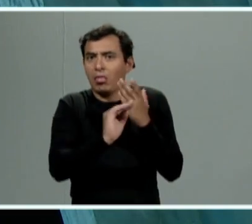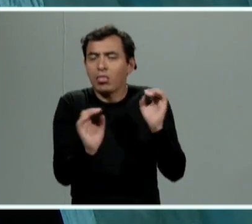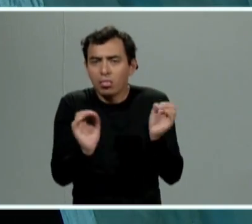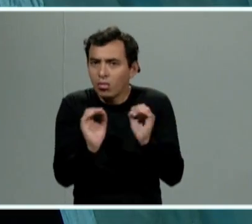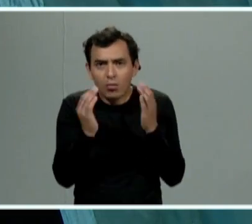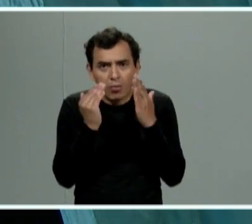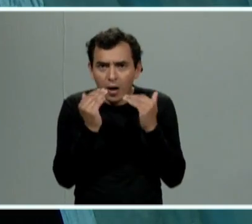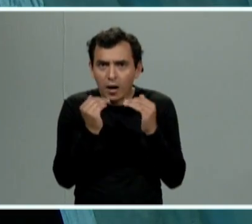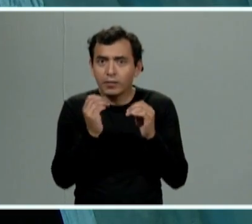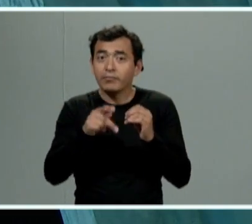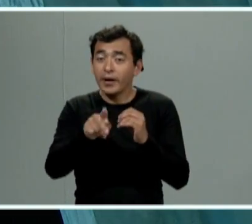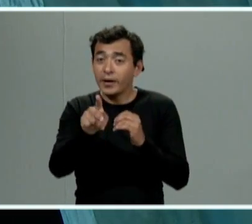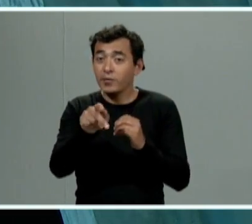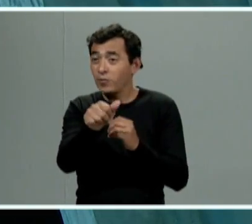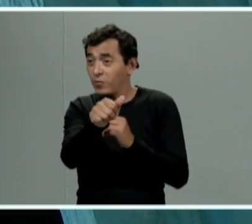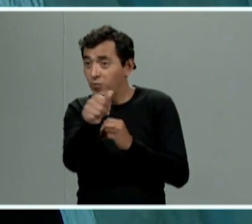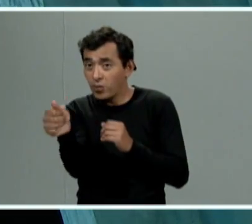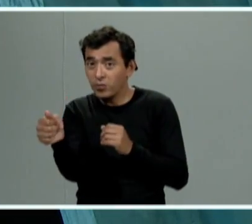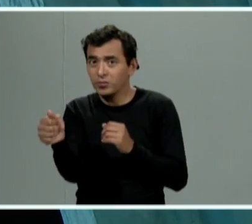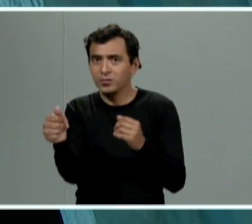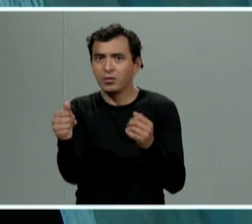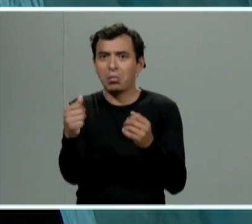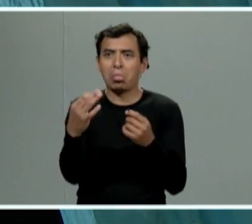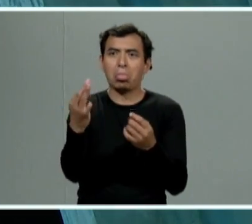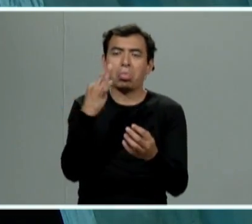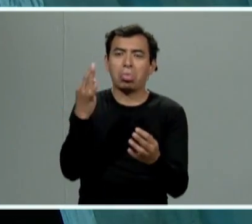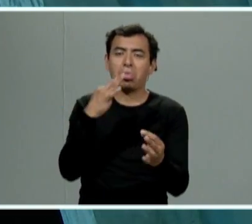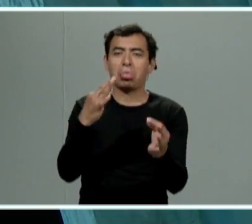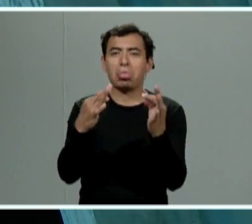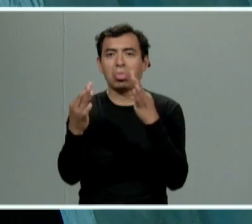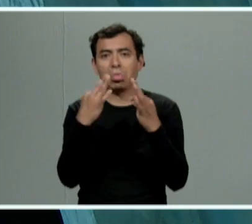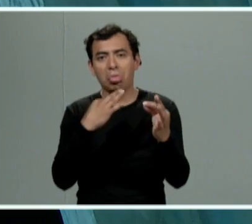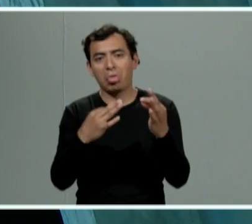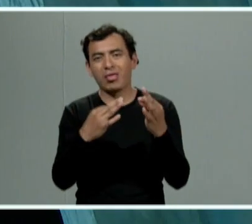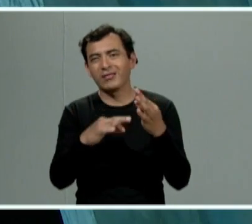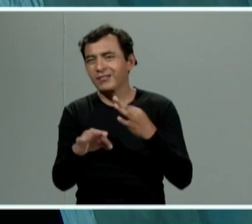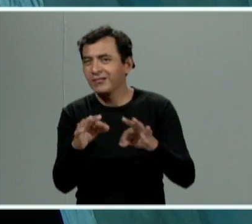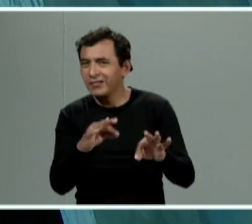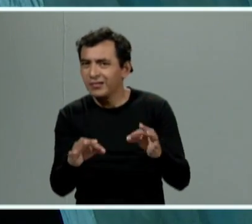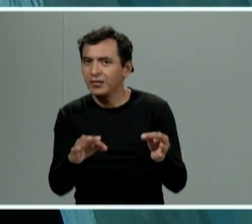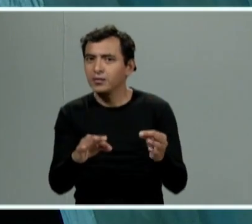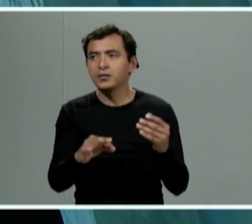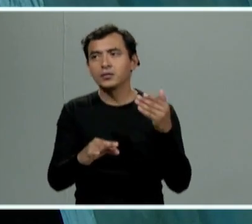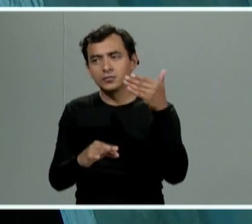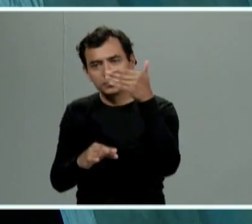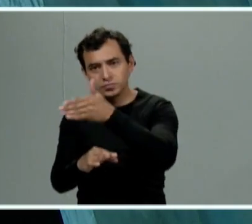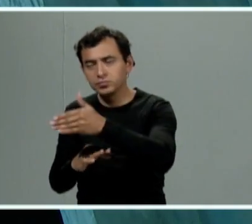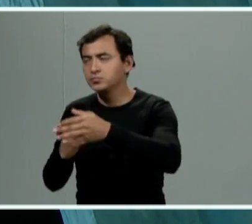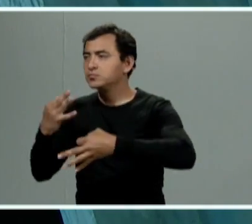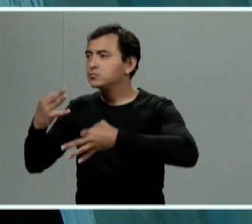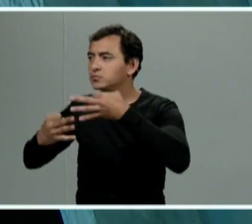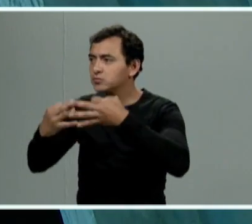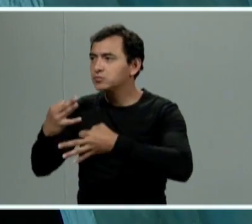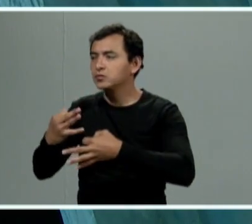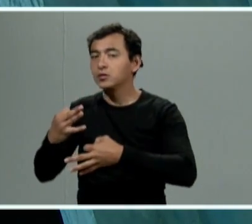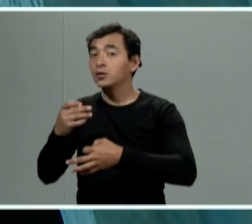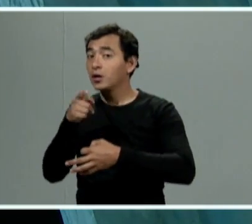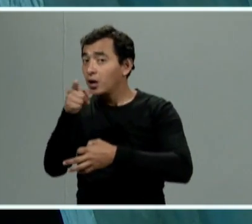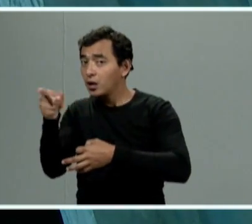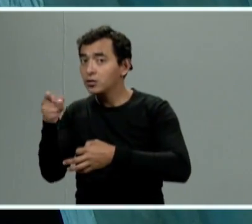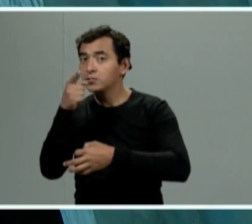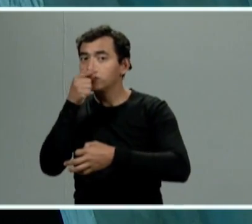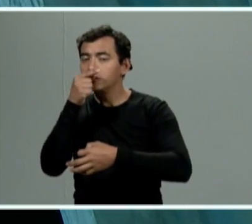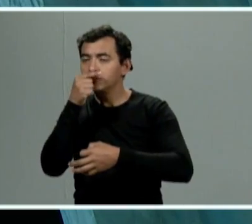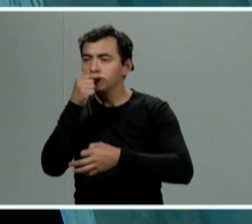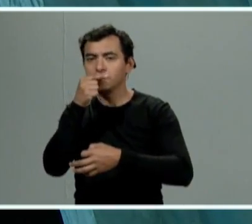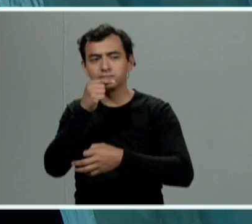va a ser directamente el fiscal en conjunto con los peritos que van a realizar esas valoraciones sobre